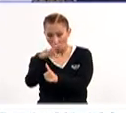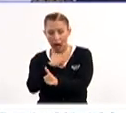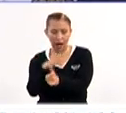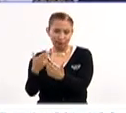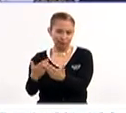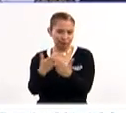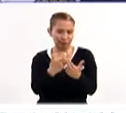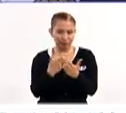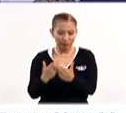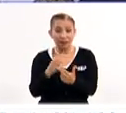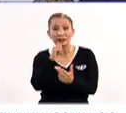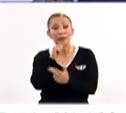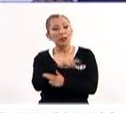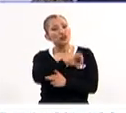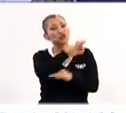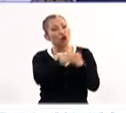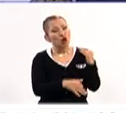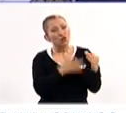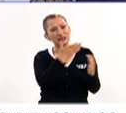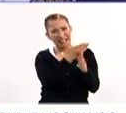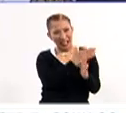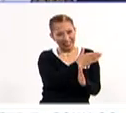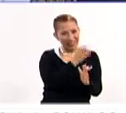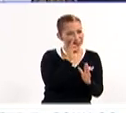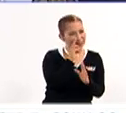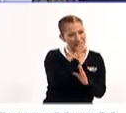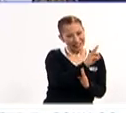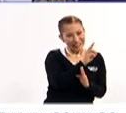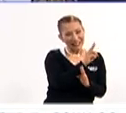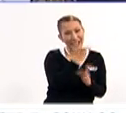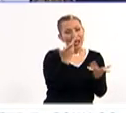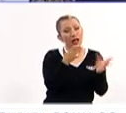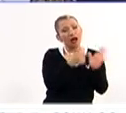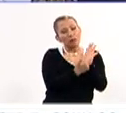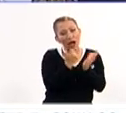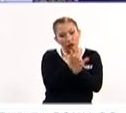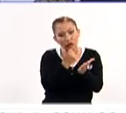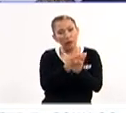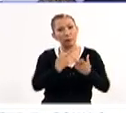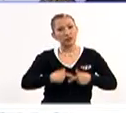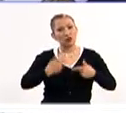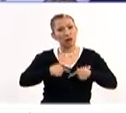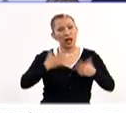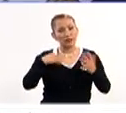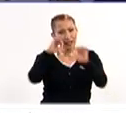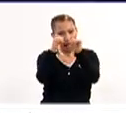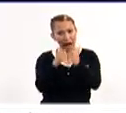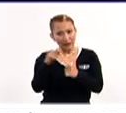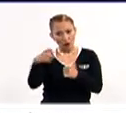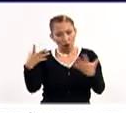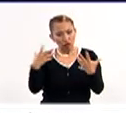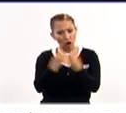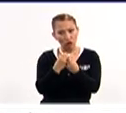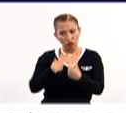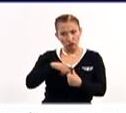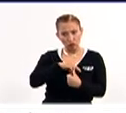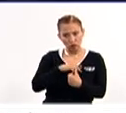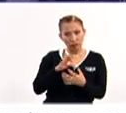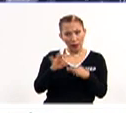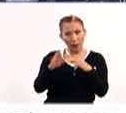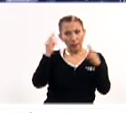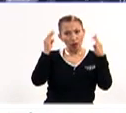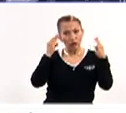obviamente tiene, sino de todos los resultados que ha tenido en favor de todos los artesanos que han estado trabajando en conjunto con nosotros.